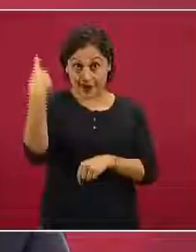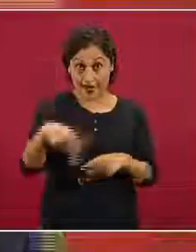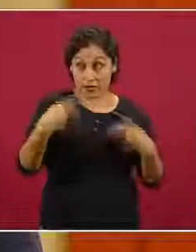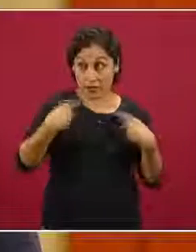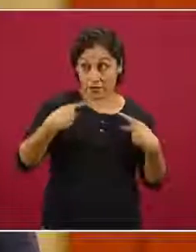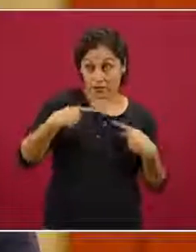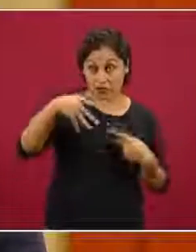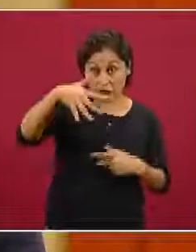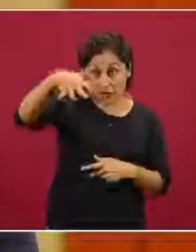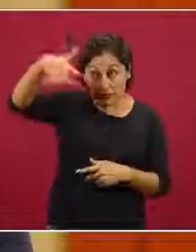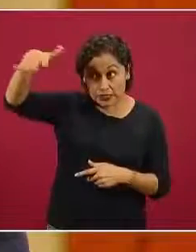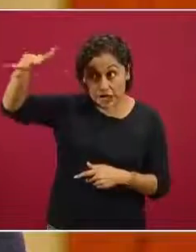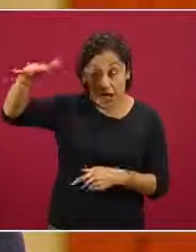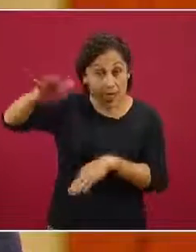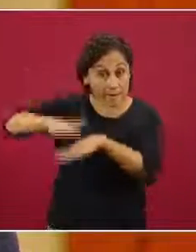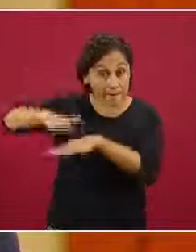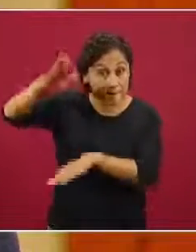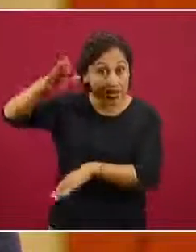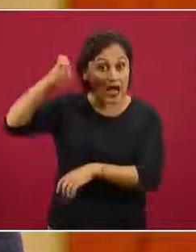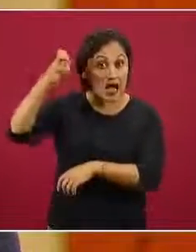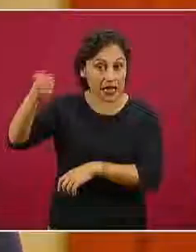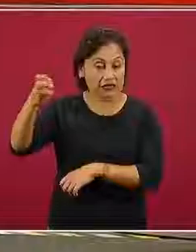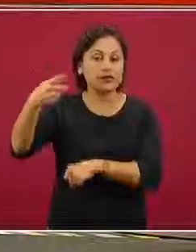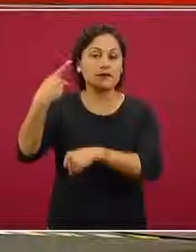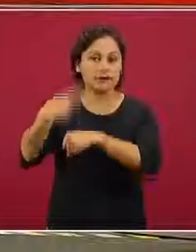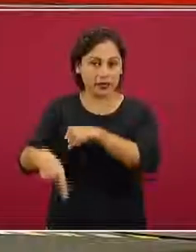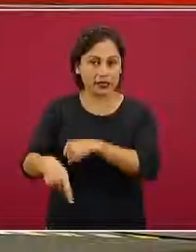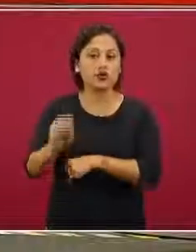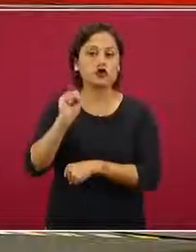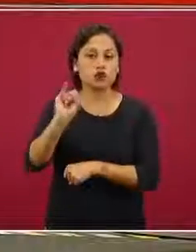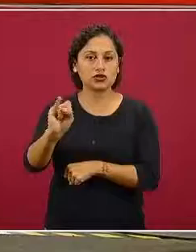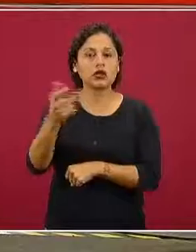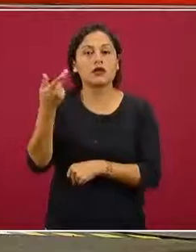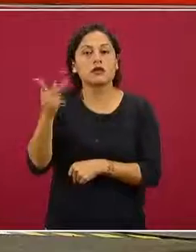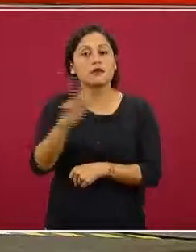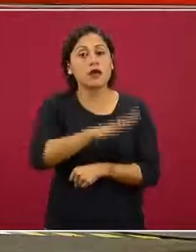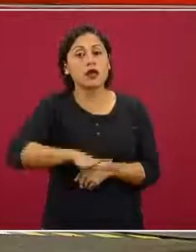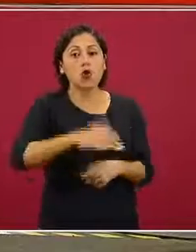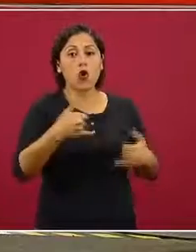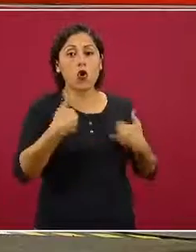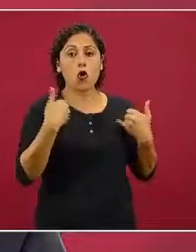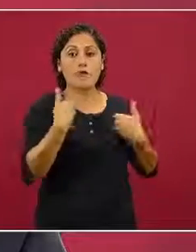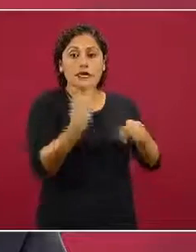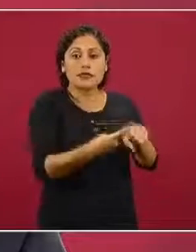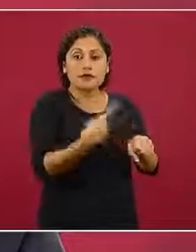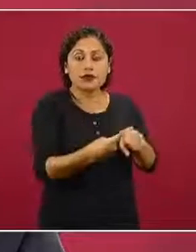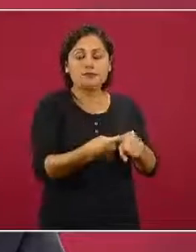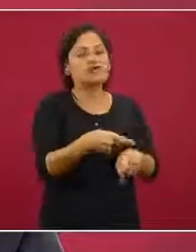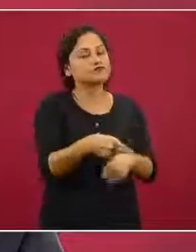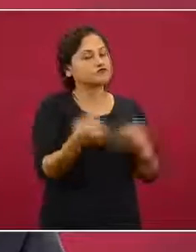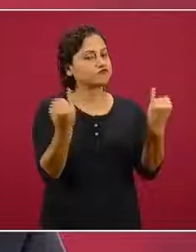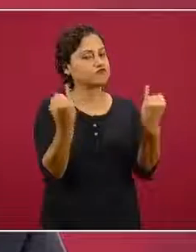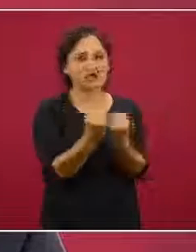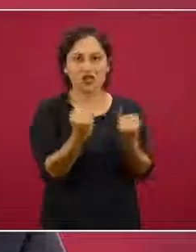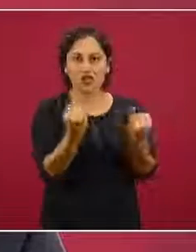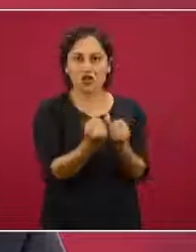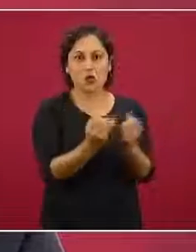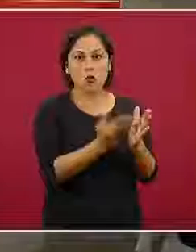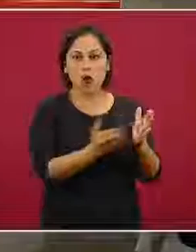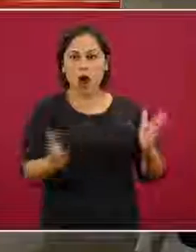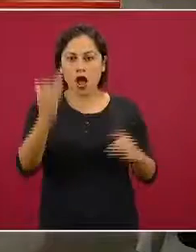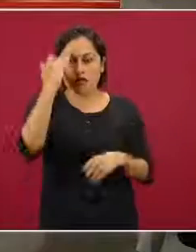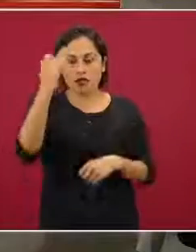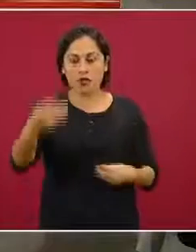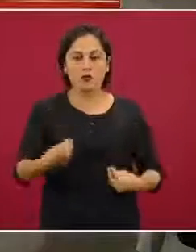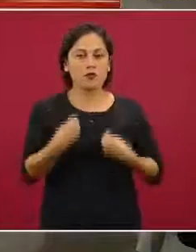probabilidad de morir sino de hecho personas adultas jóvenes con un promedio de 55 años de vida en